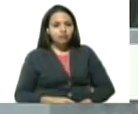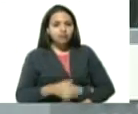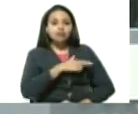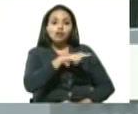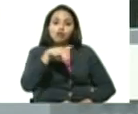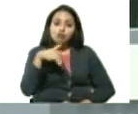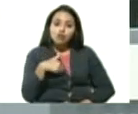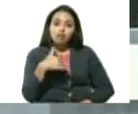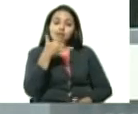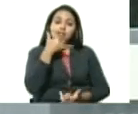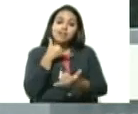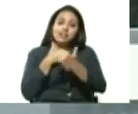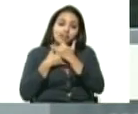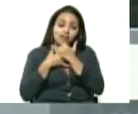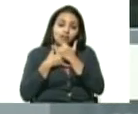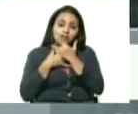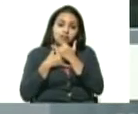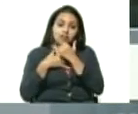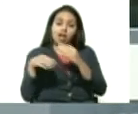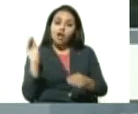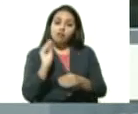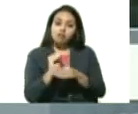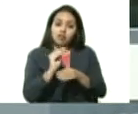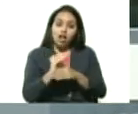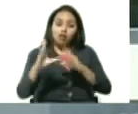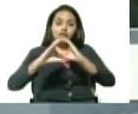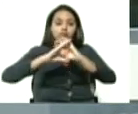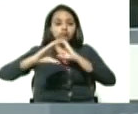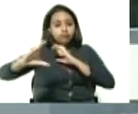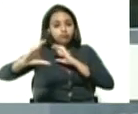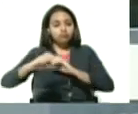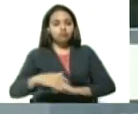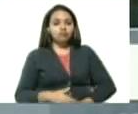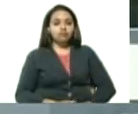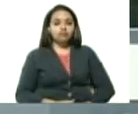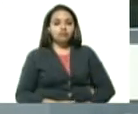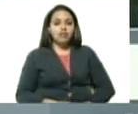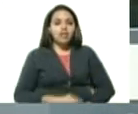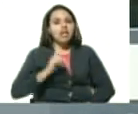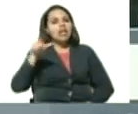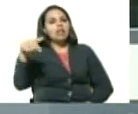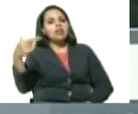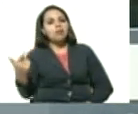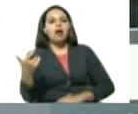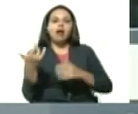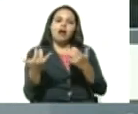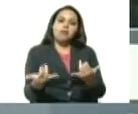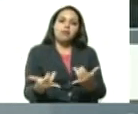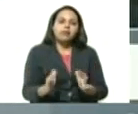en el mantenimiento preventivo y correctivo. Y luego nos ha tocado, bueno,